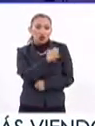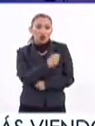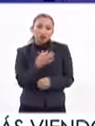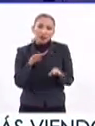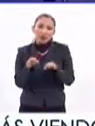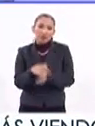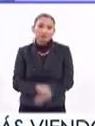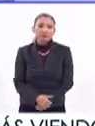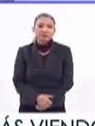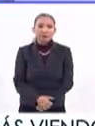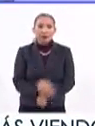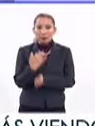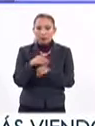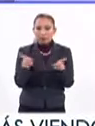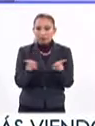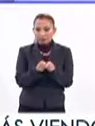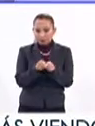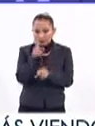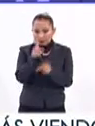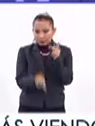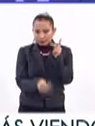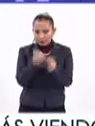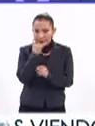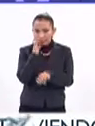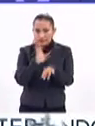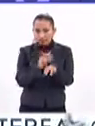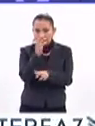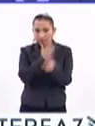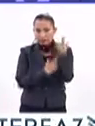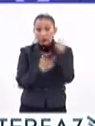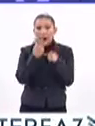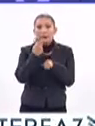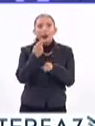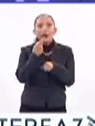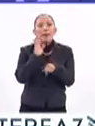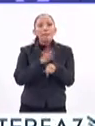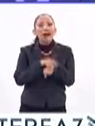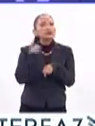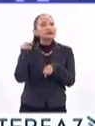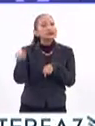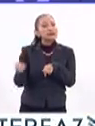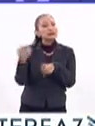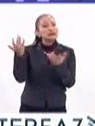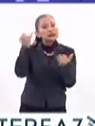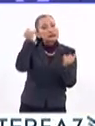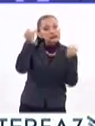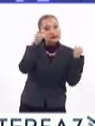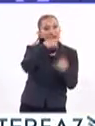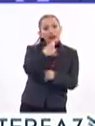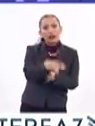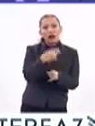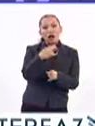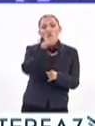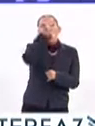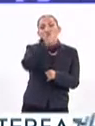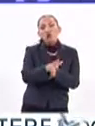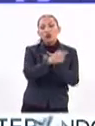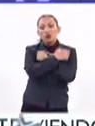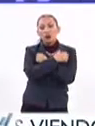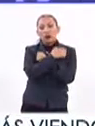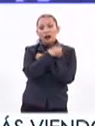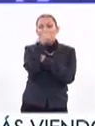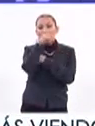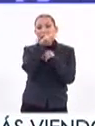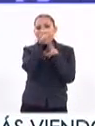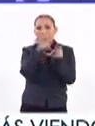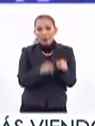trabajan. Precisamente vamos a hacer una breve pausa, Tricia, si nos lo permites, y regresamos para hablar precisamente de esta estrategia que se llama Lunes por la Educación